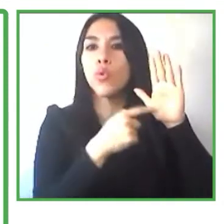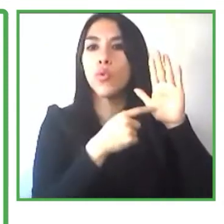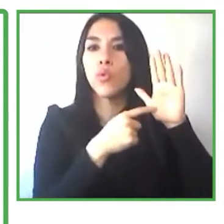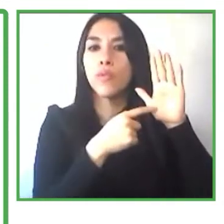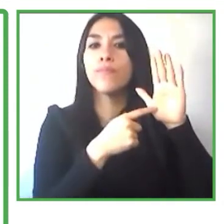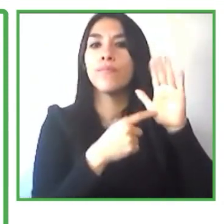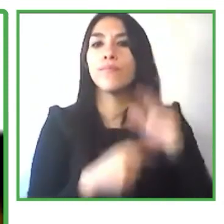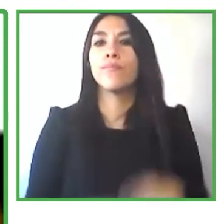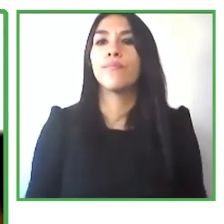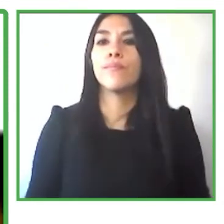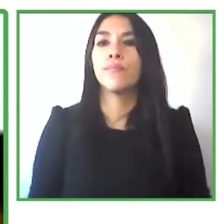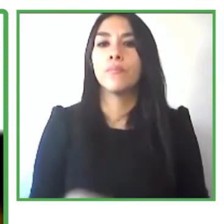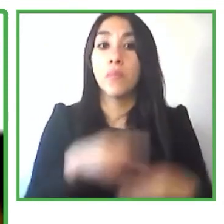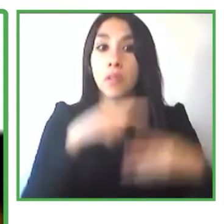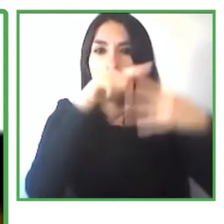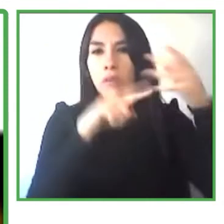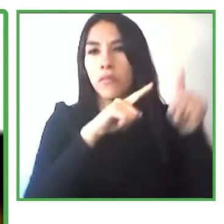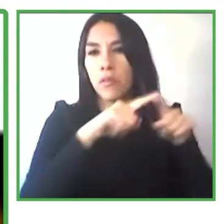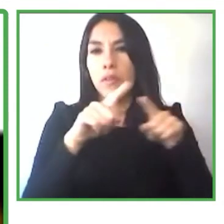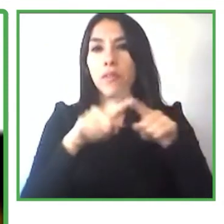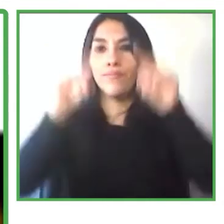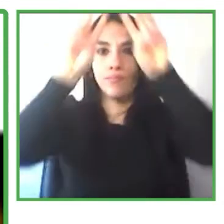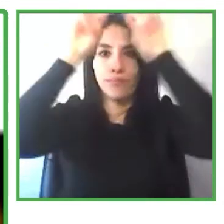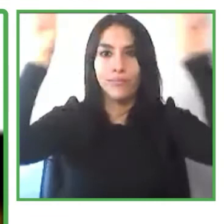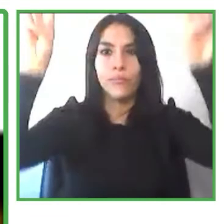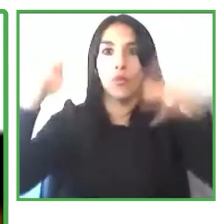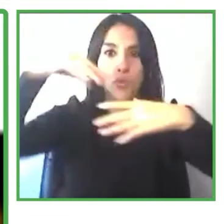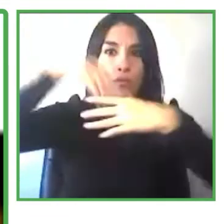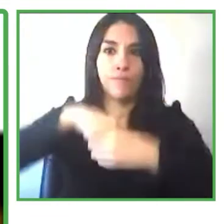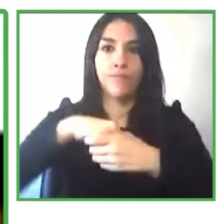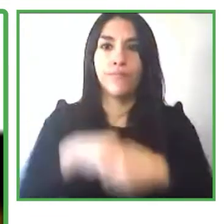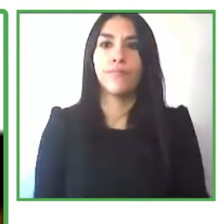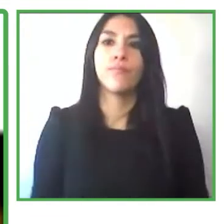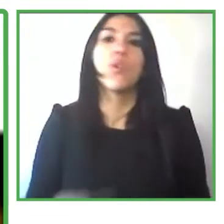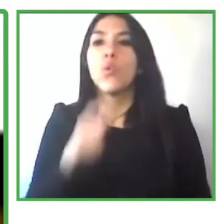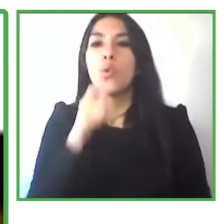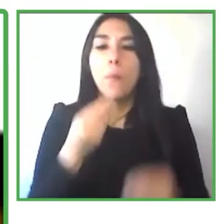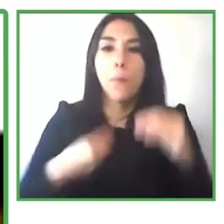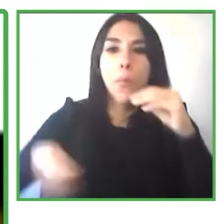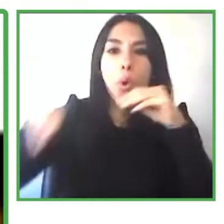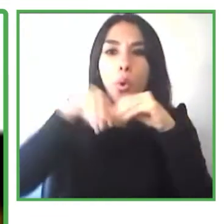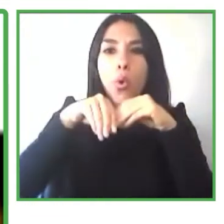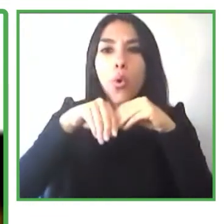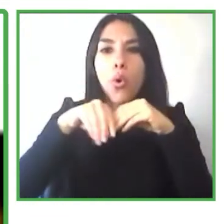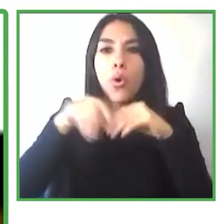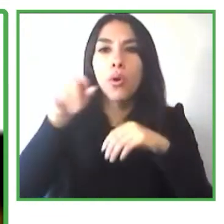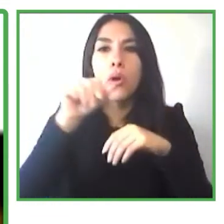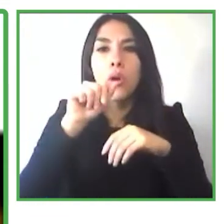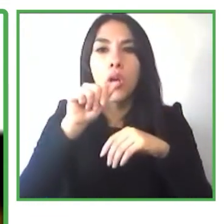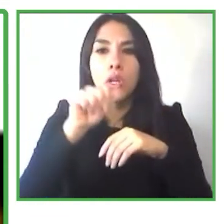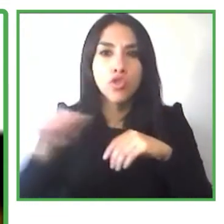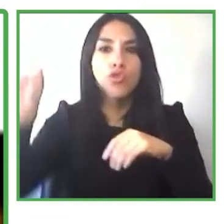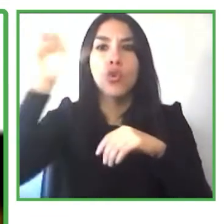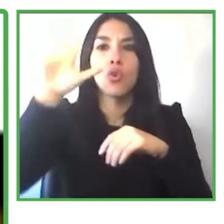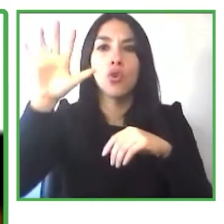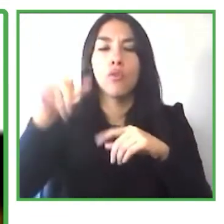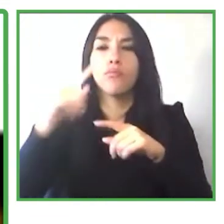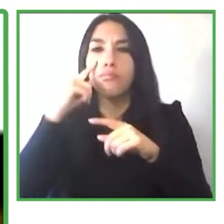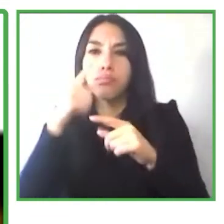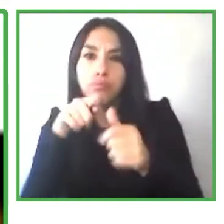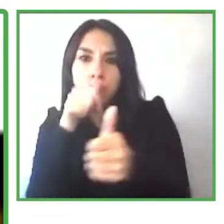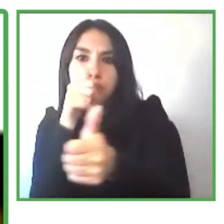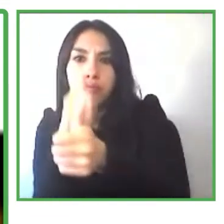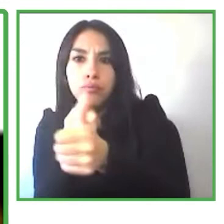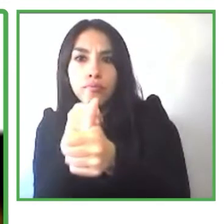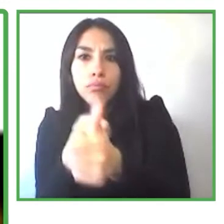que tiene más de 600 seguidores una de las áreas clave en las que hemos trabajado este año